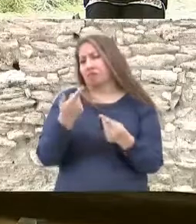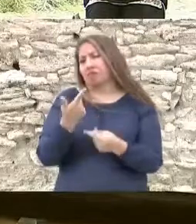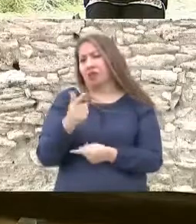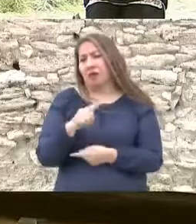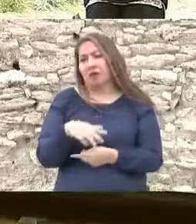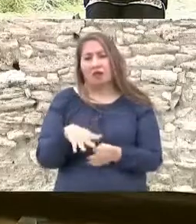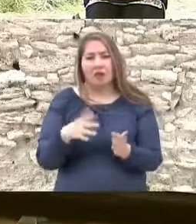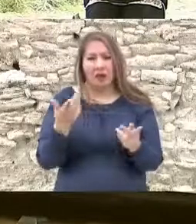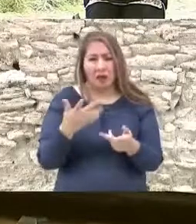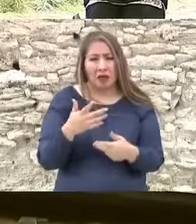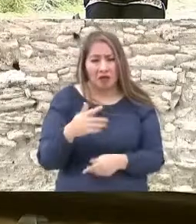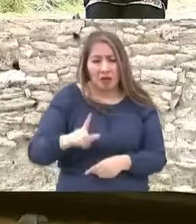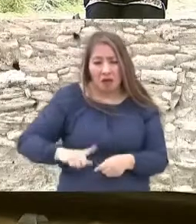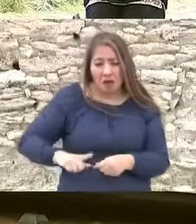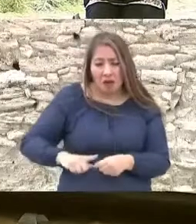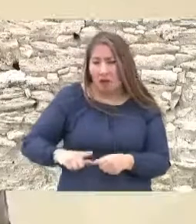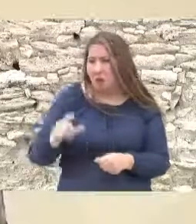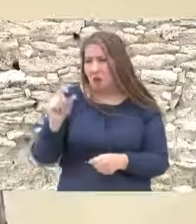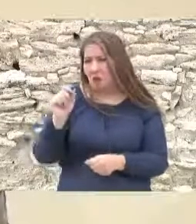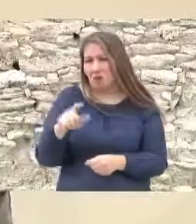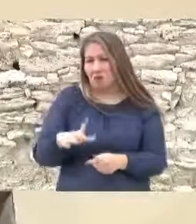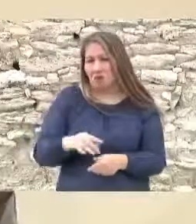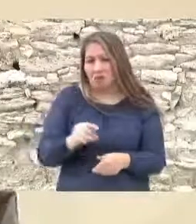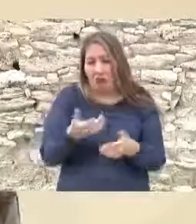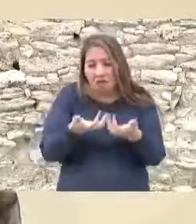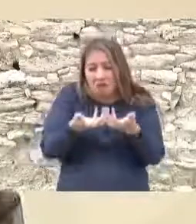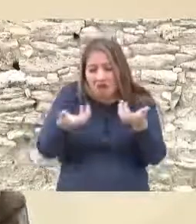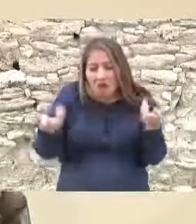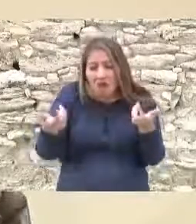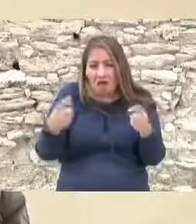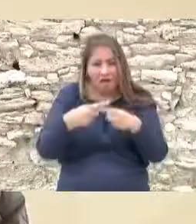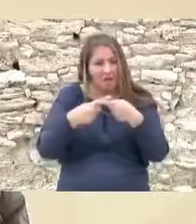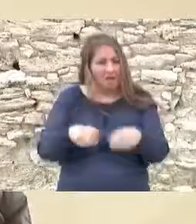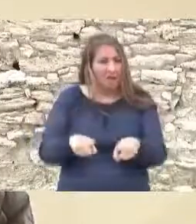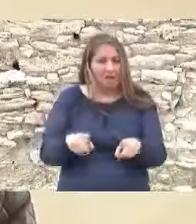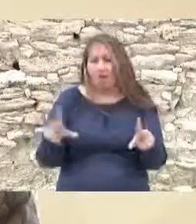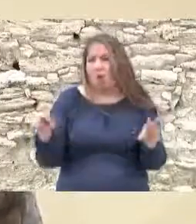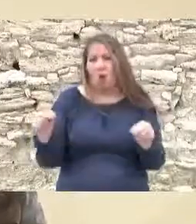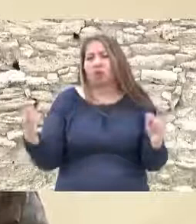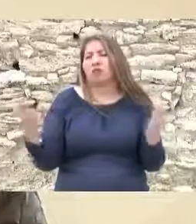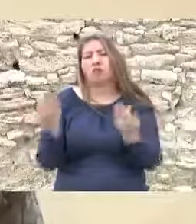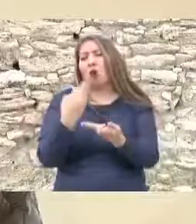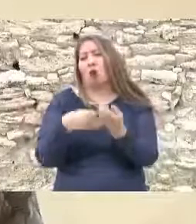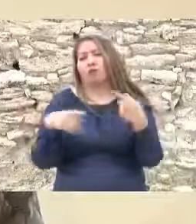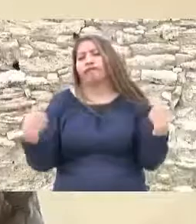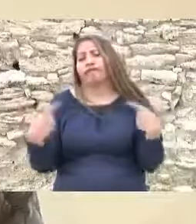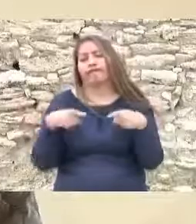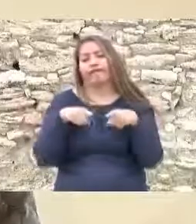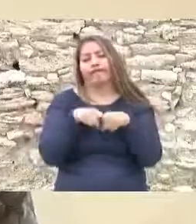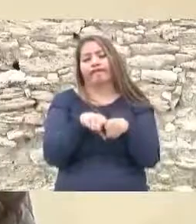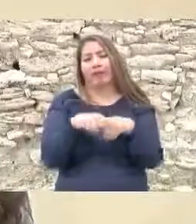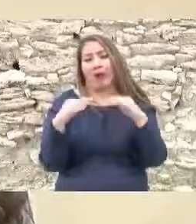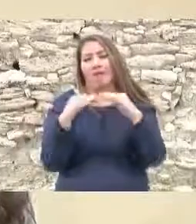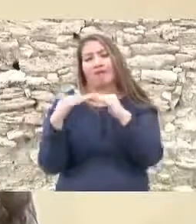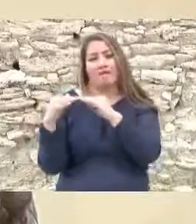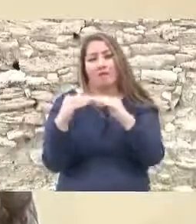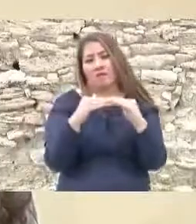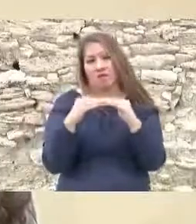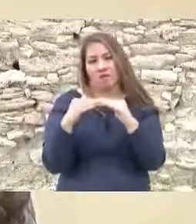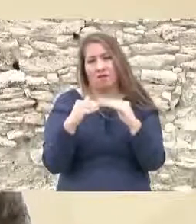minoría porque en el neoliberalismo durante 36 años de política neoliberal